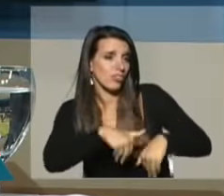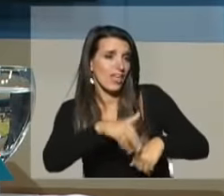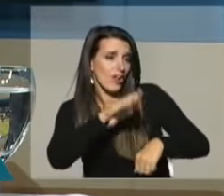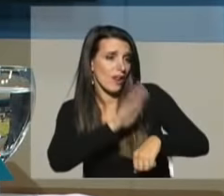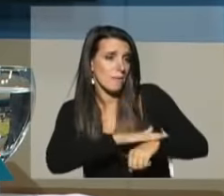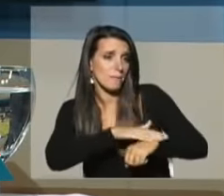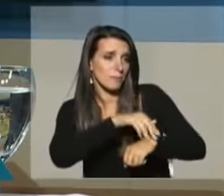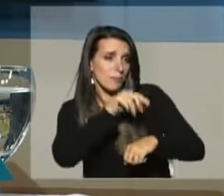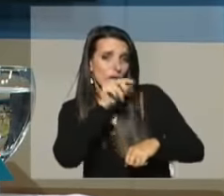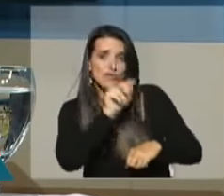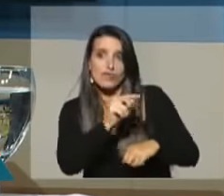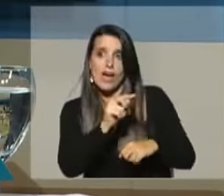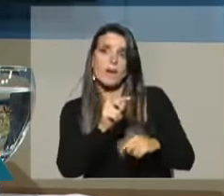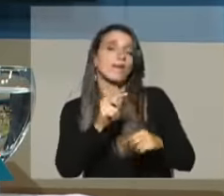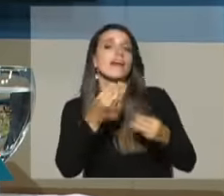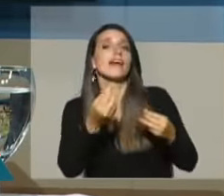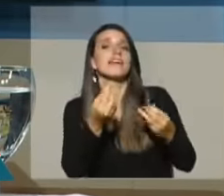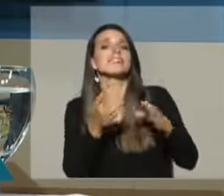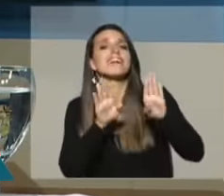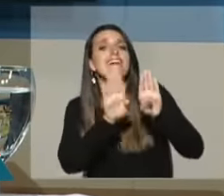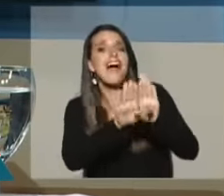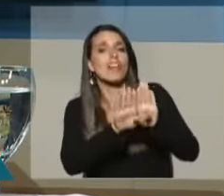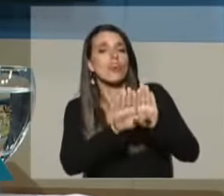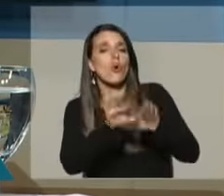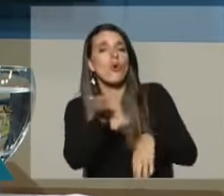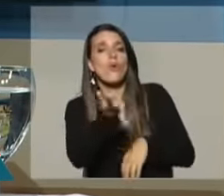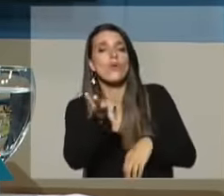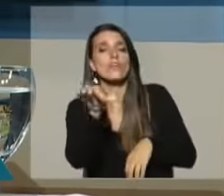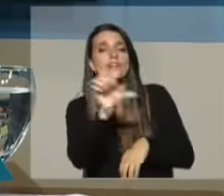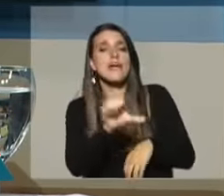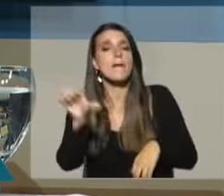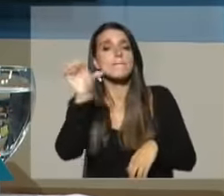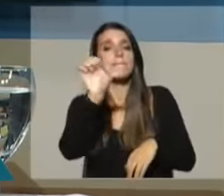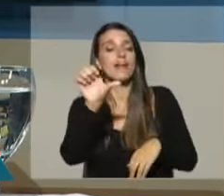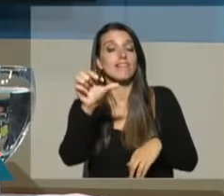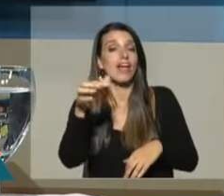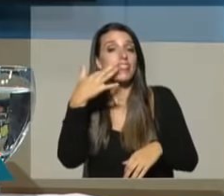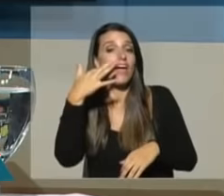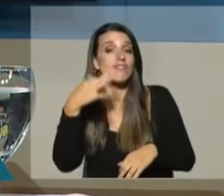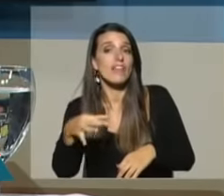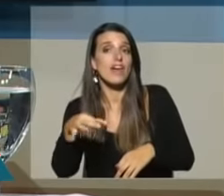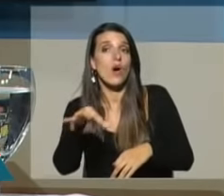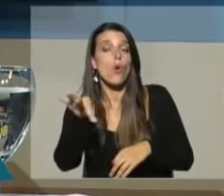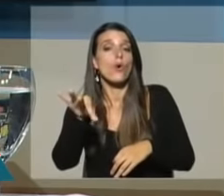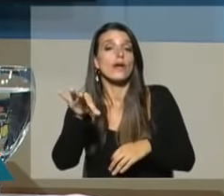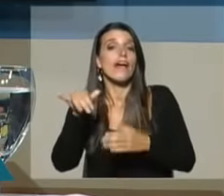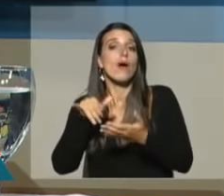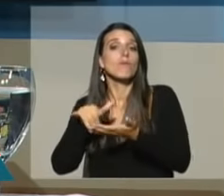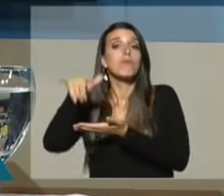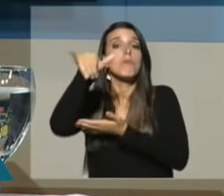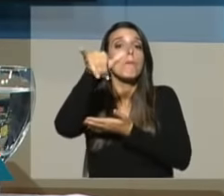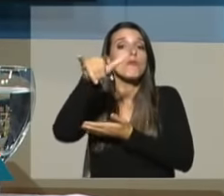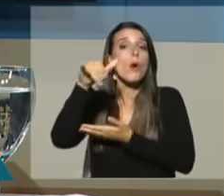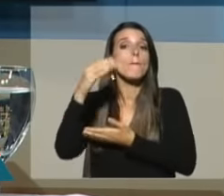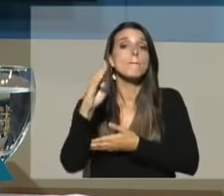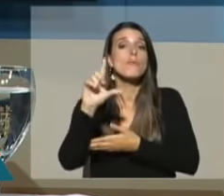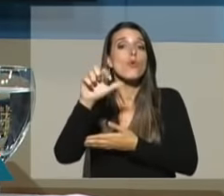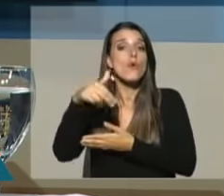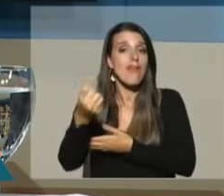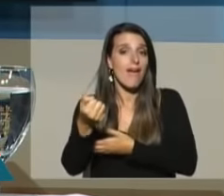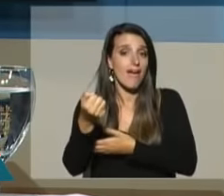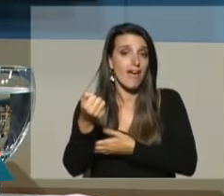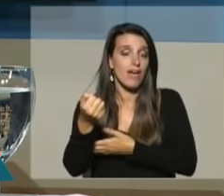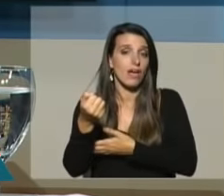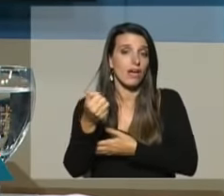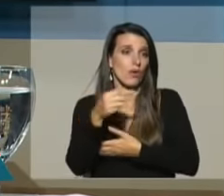responsabilidad de haber fundido y cerrado la única empresa de bandera pluna, los que hicieron un